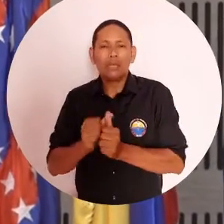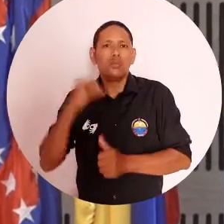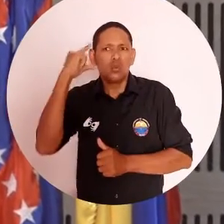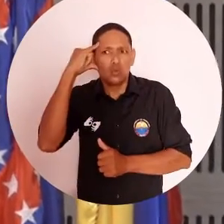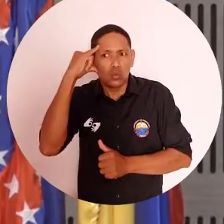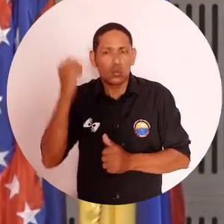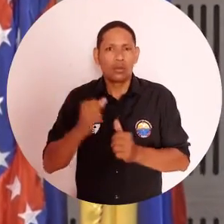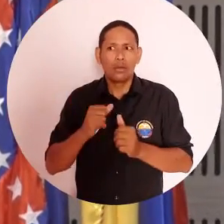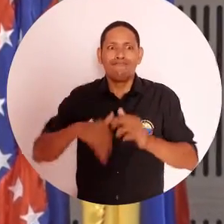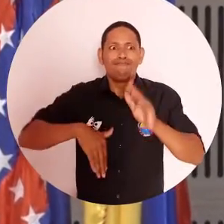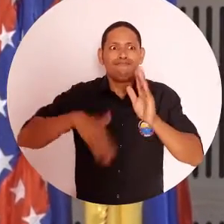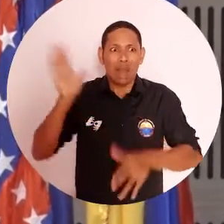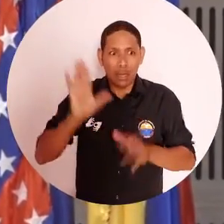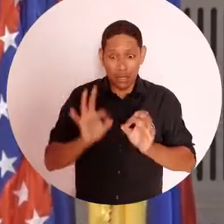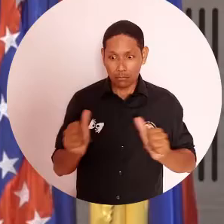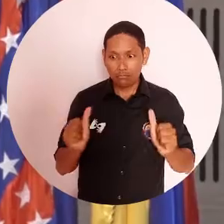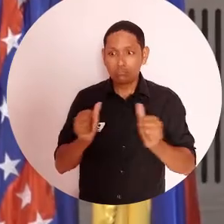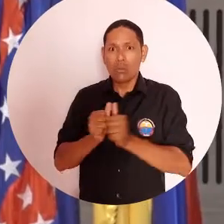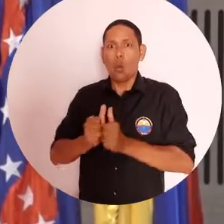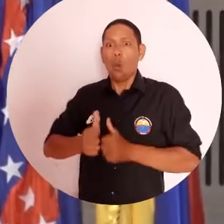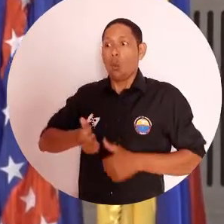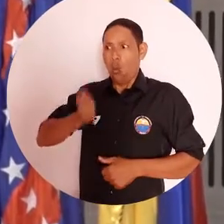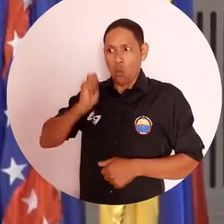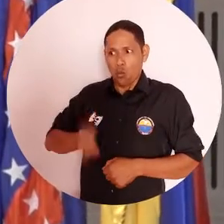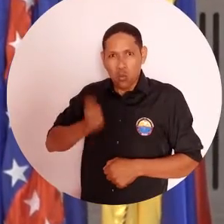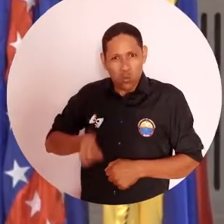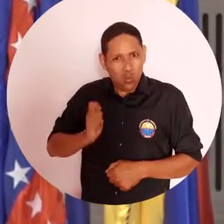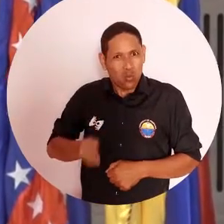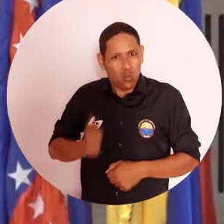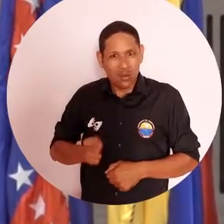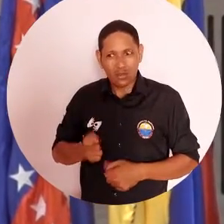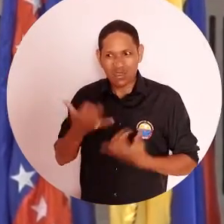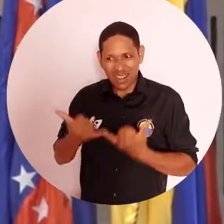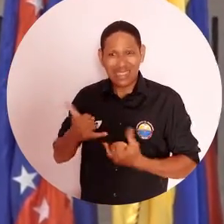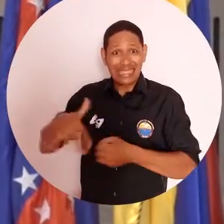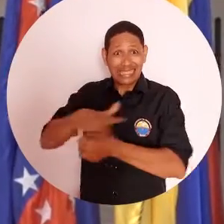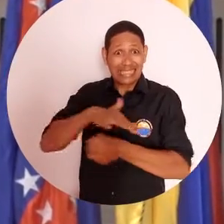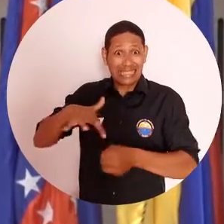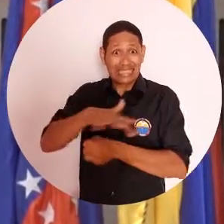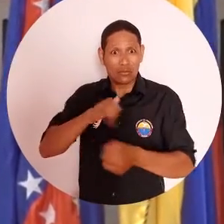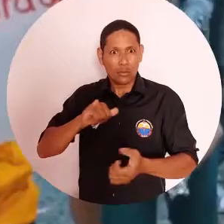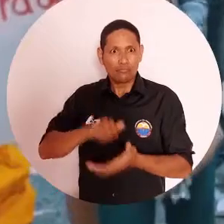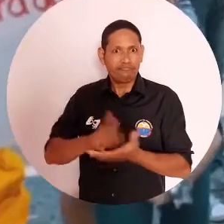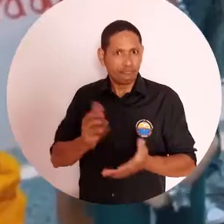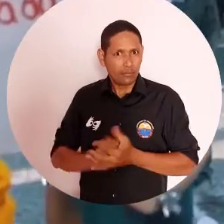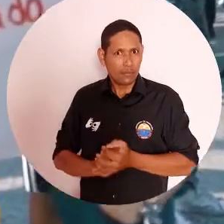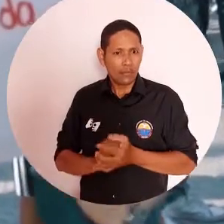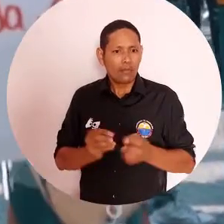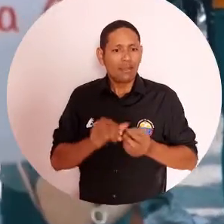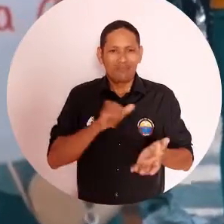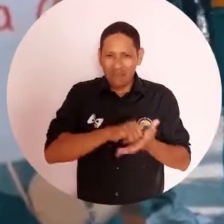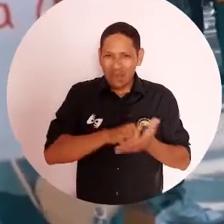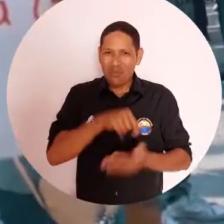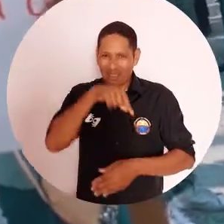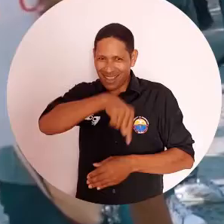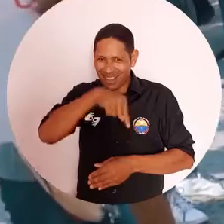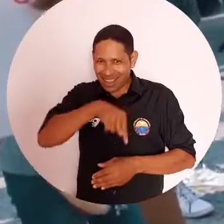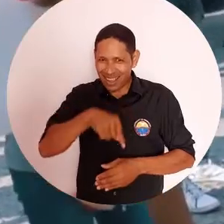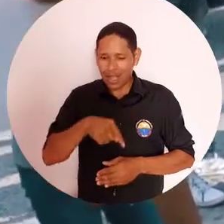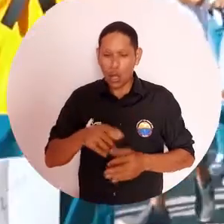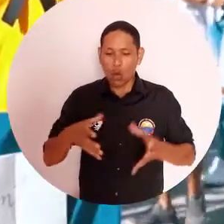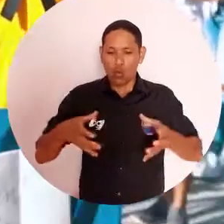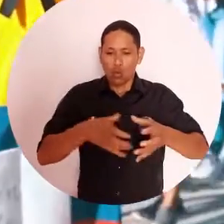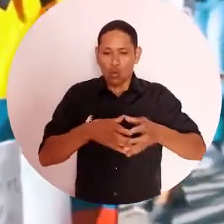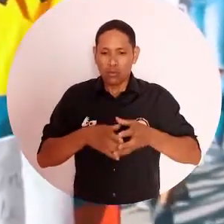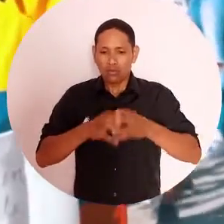el acompañamiento psicológico, pero sobre todo con el acompañamiento jurídico que se requiere en este tipo de casos a través del área de Derecho